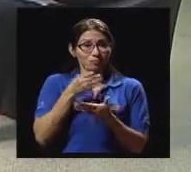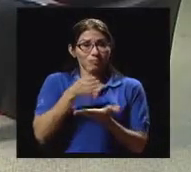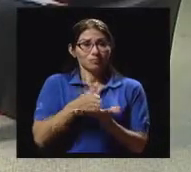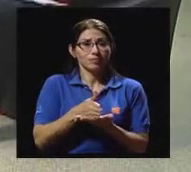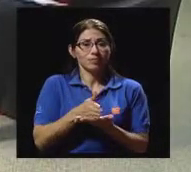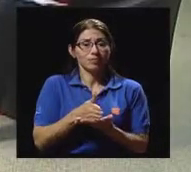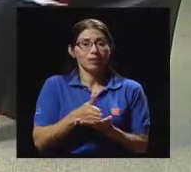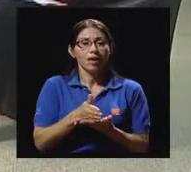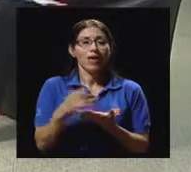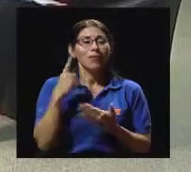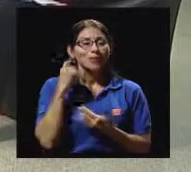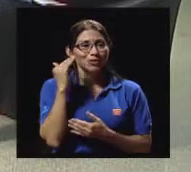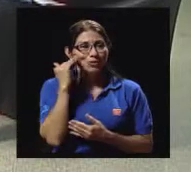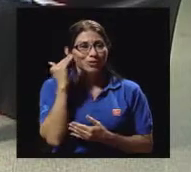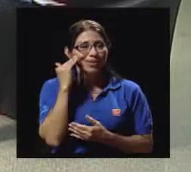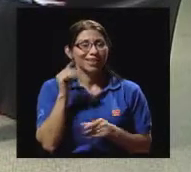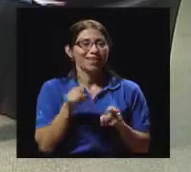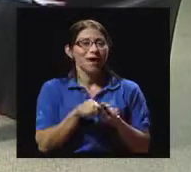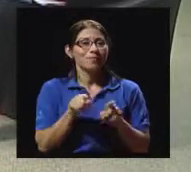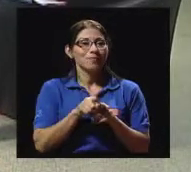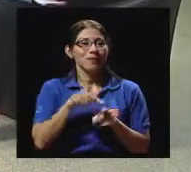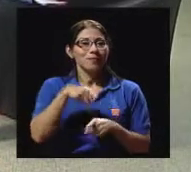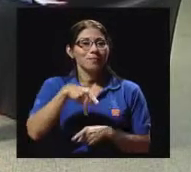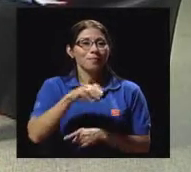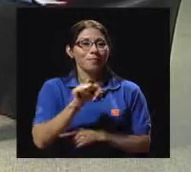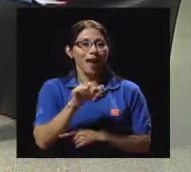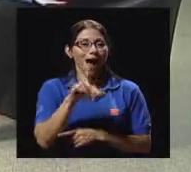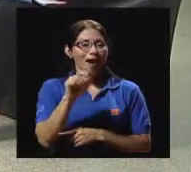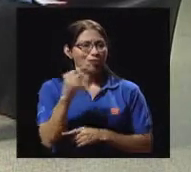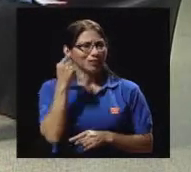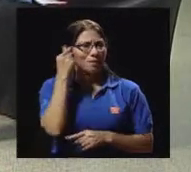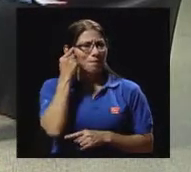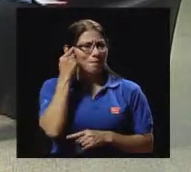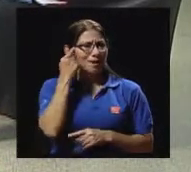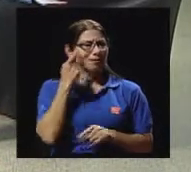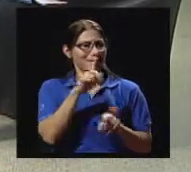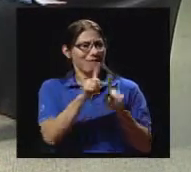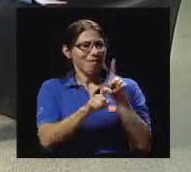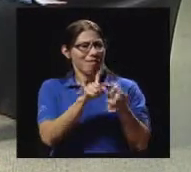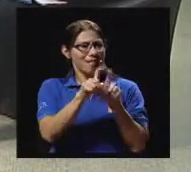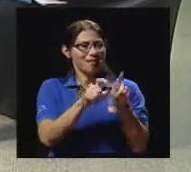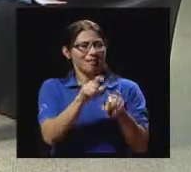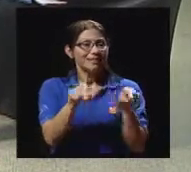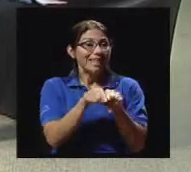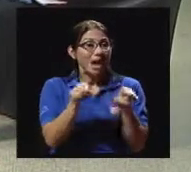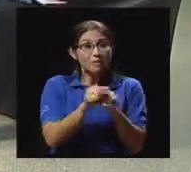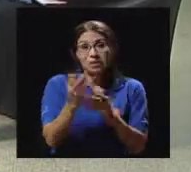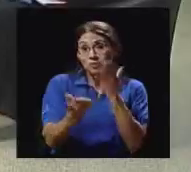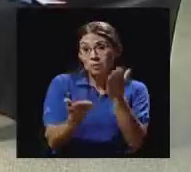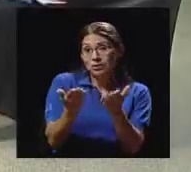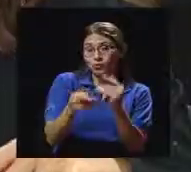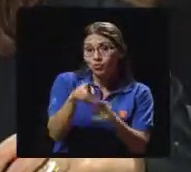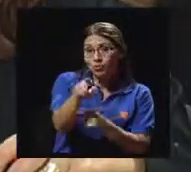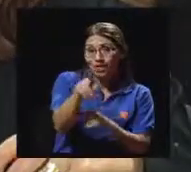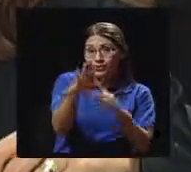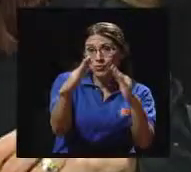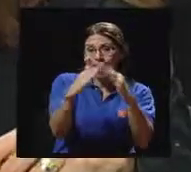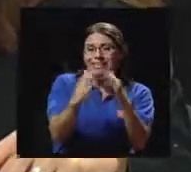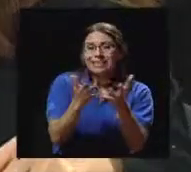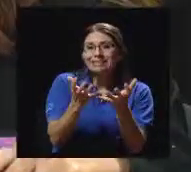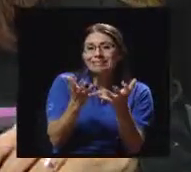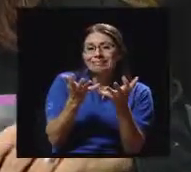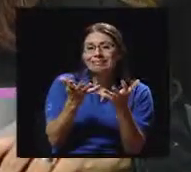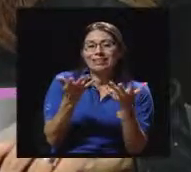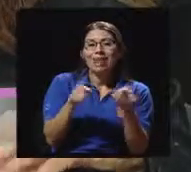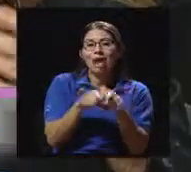conversación, porque yo sé que también Pablo ahí está maquinando un montón de preguntas y por supuesto que allá también seguramente usted en su casa está deseoso